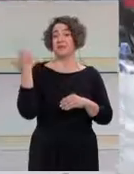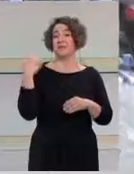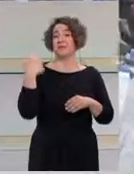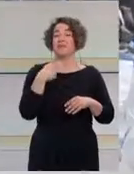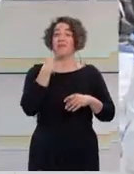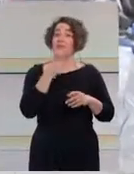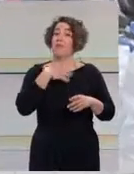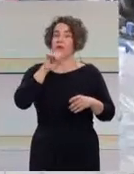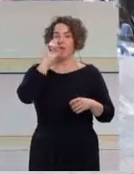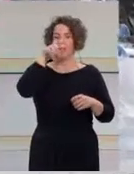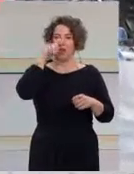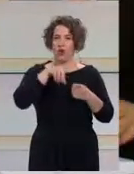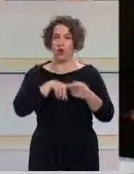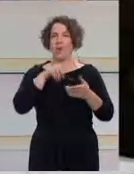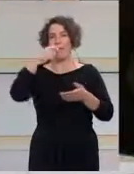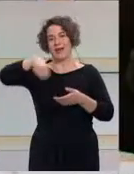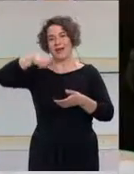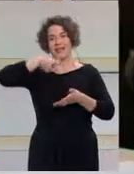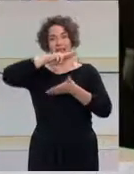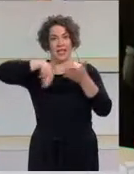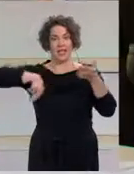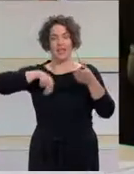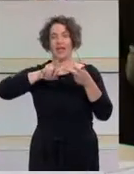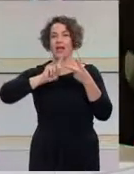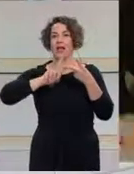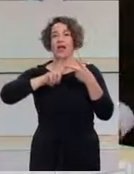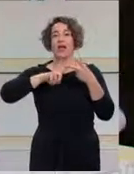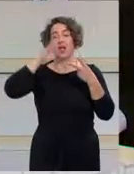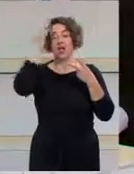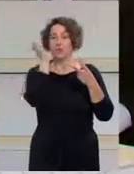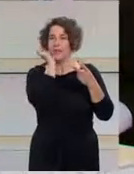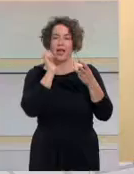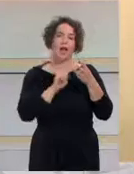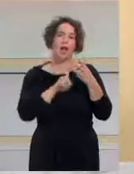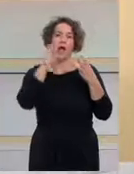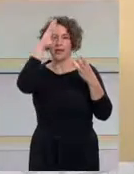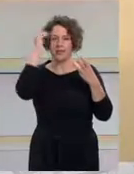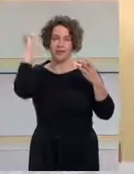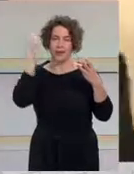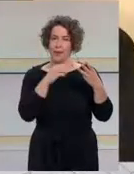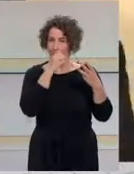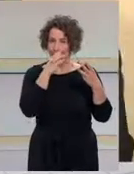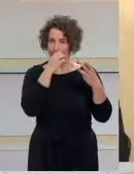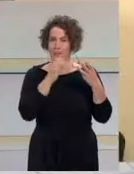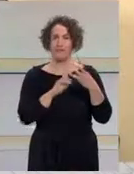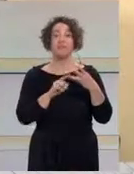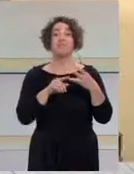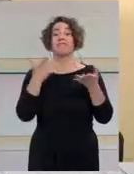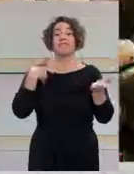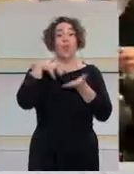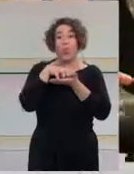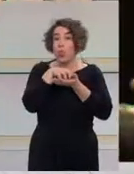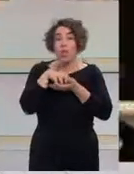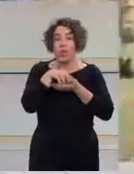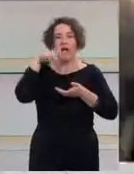de Núñez Feijó, el presidente de la Junta de Galicia, también de María Dolores de Cospedal y de Soraya Sán de Santa María. Todas estas dudas se van a